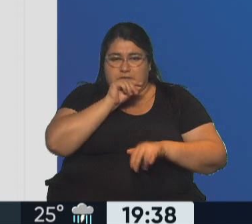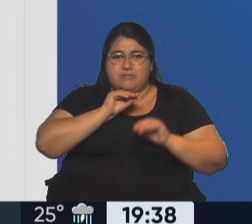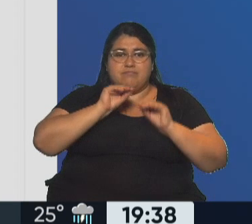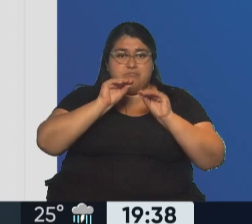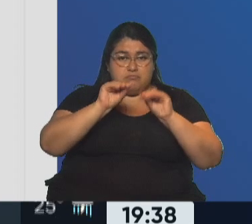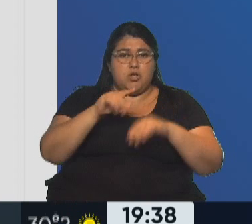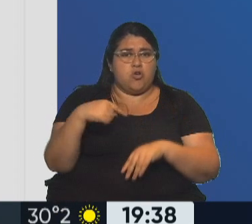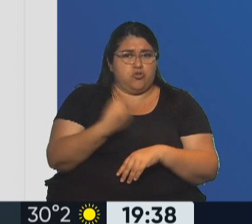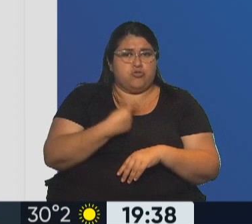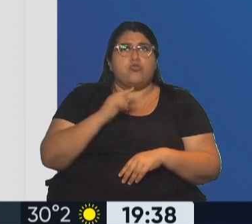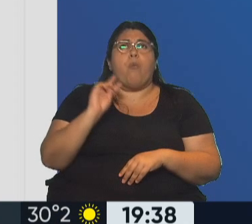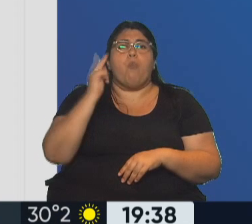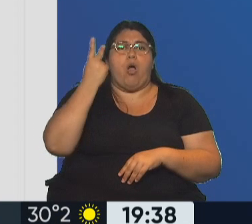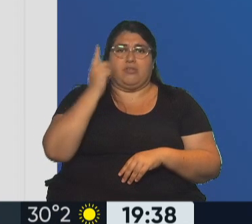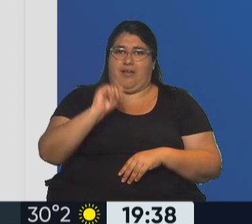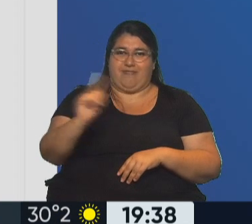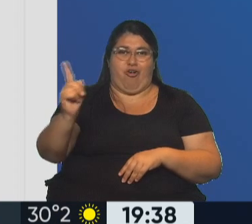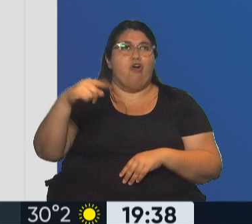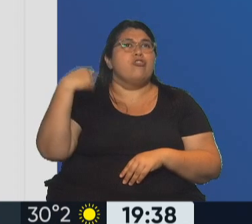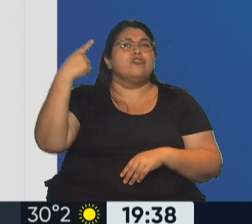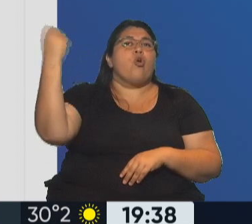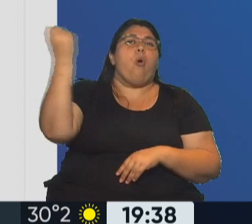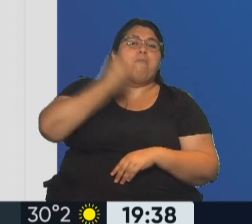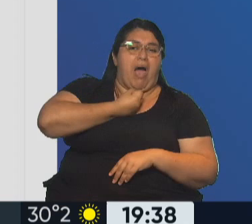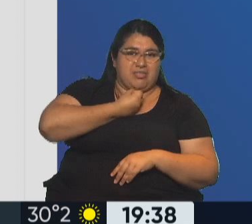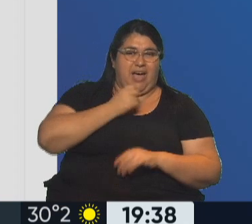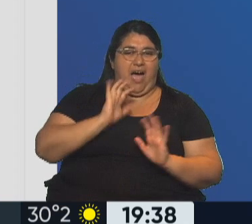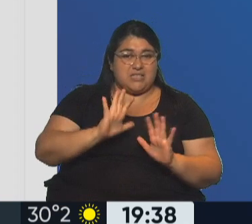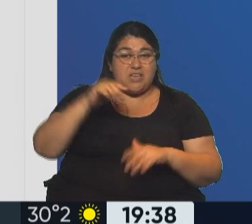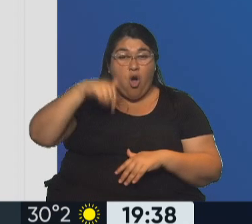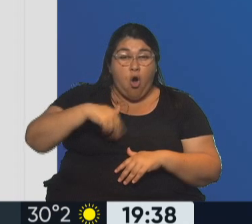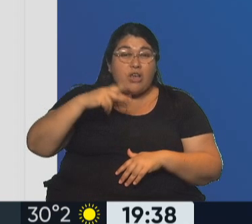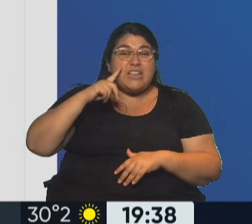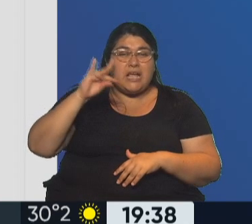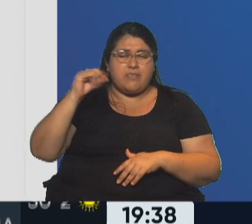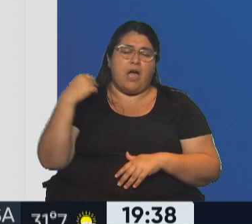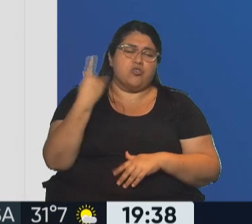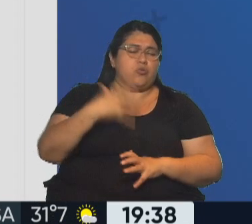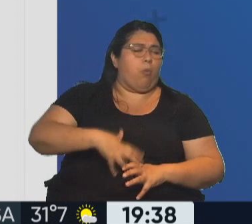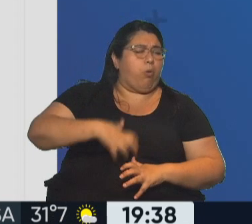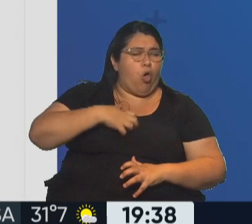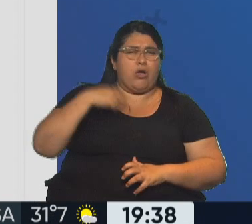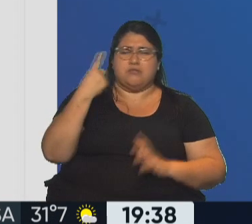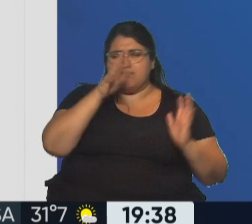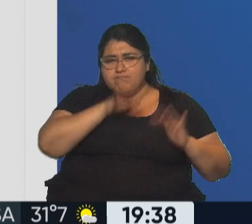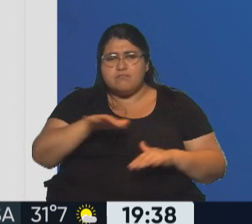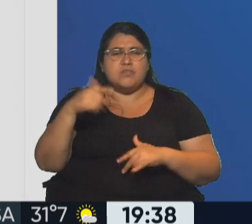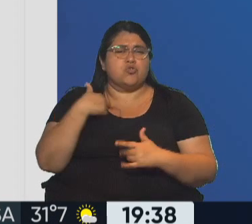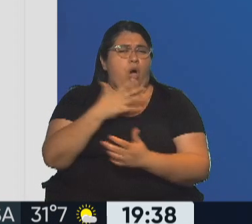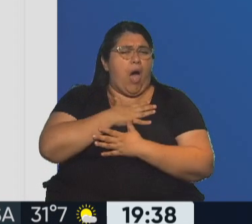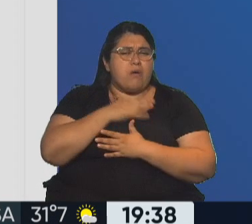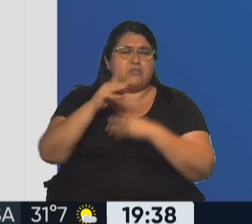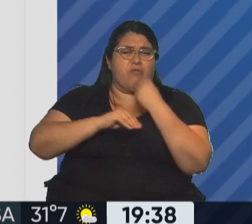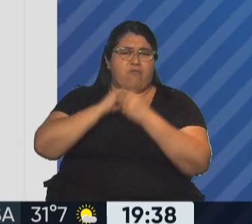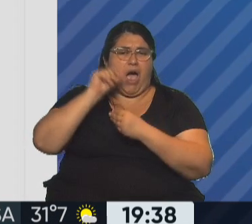aparecemos muertas, nos matan. El femicidio de Nilda hoy nos llena de rabia y nos moviliza. Abrazo con todas mis fuerzas a su